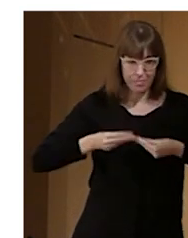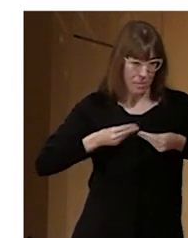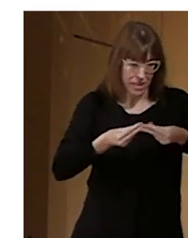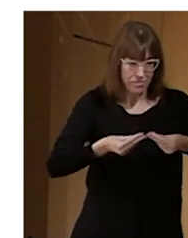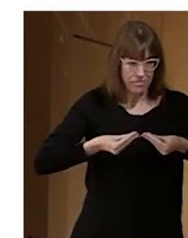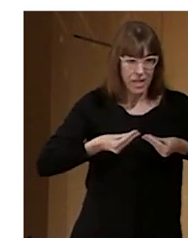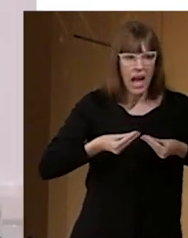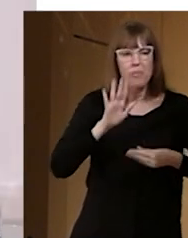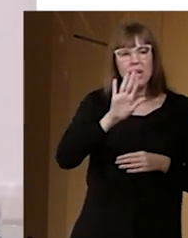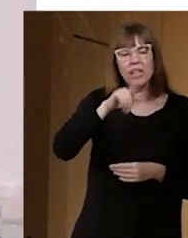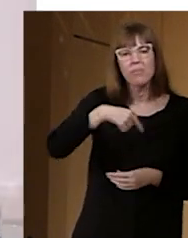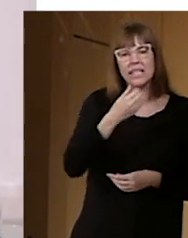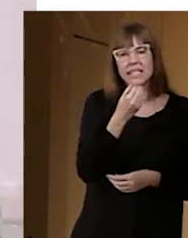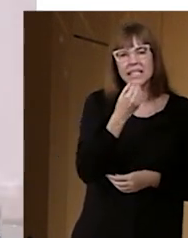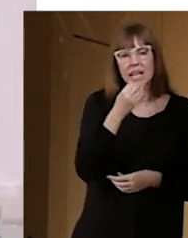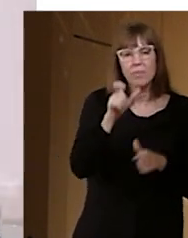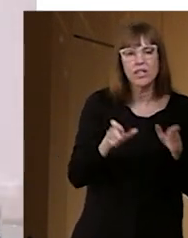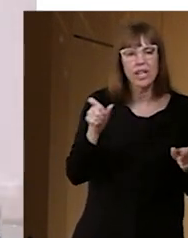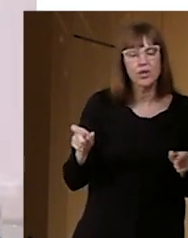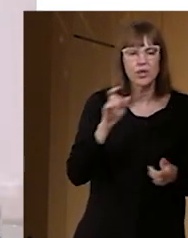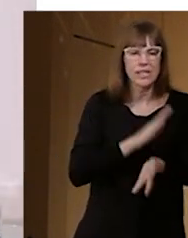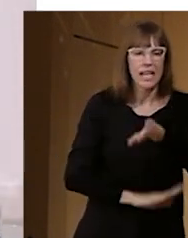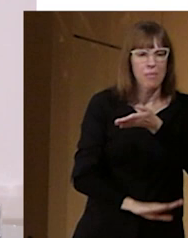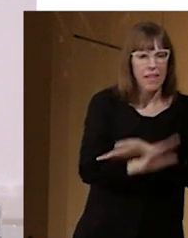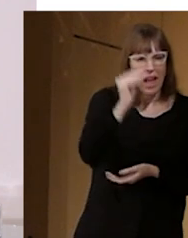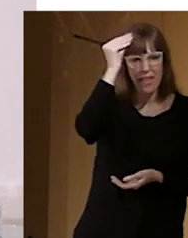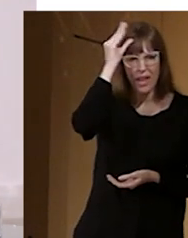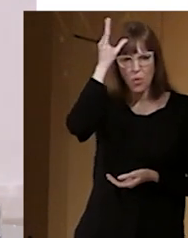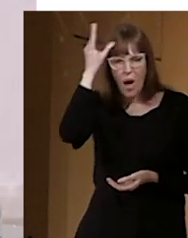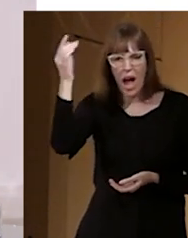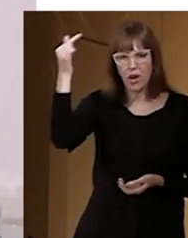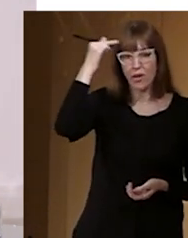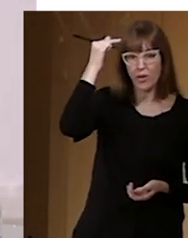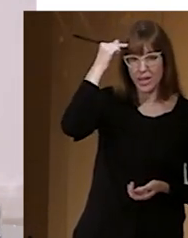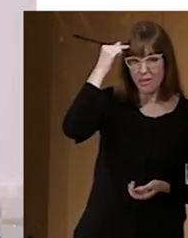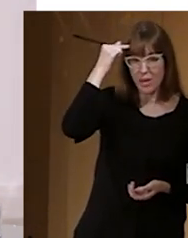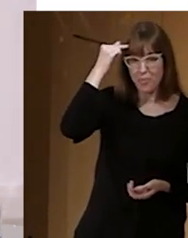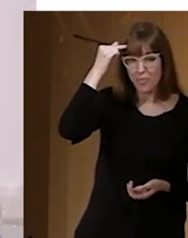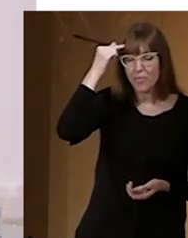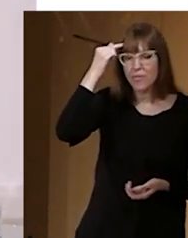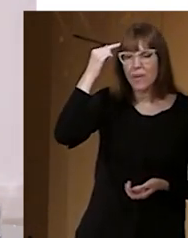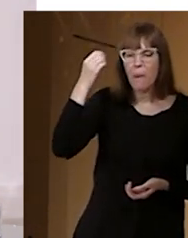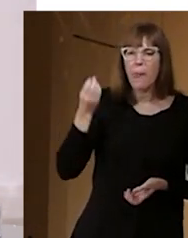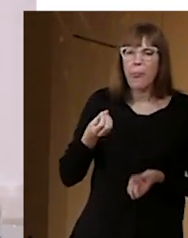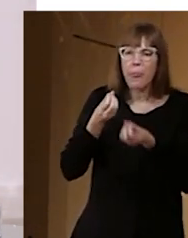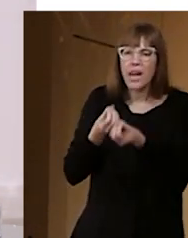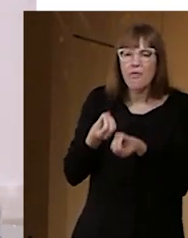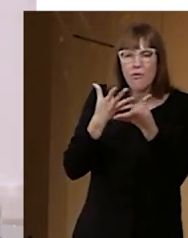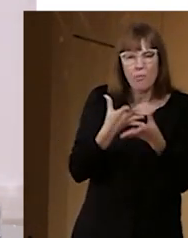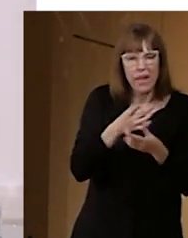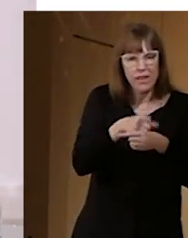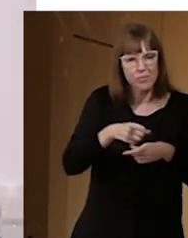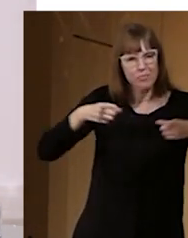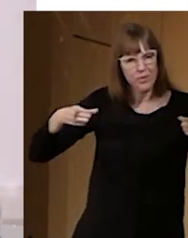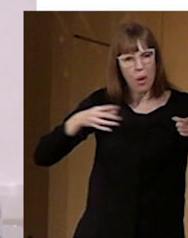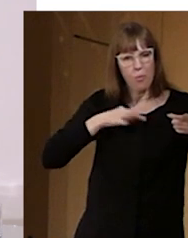colectivo con discapacidad intelectual o cognitiva, se puede ampliar la información incluyendo